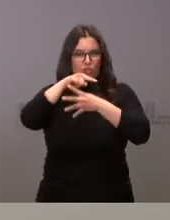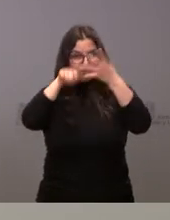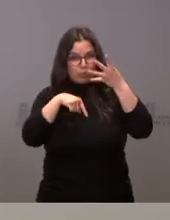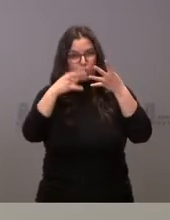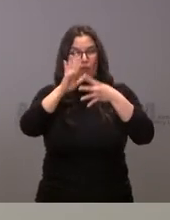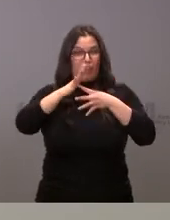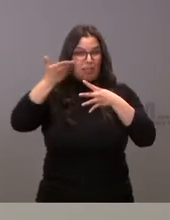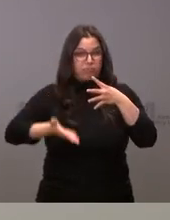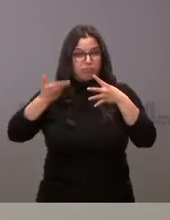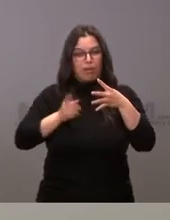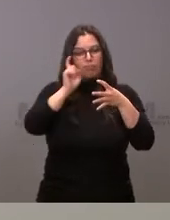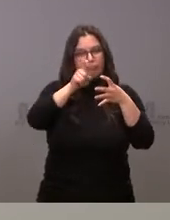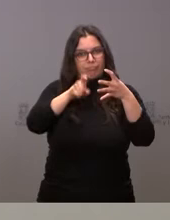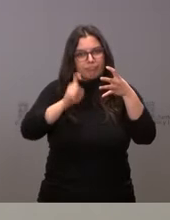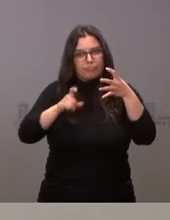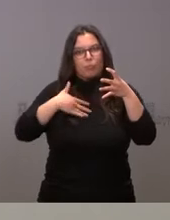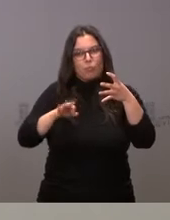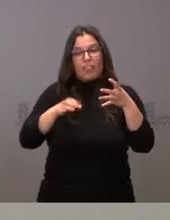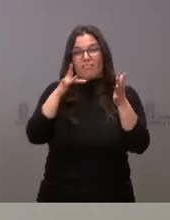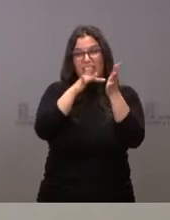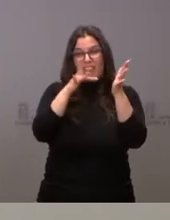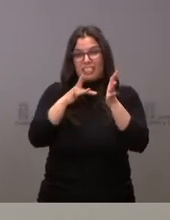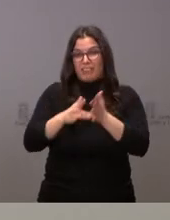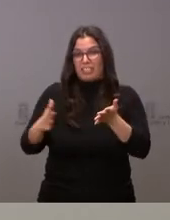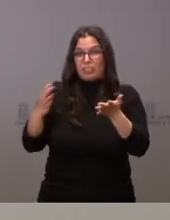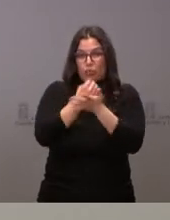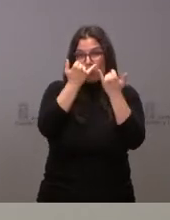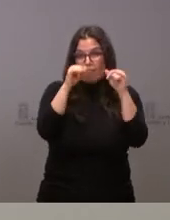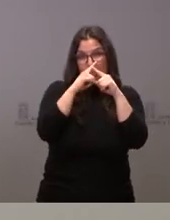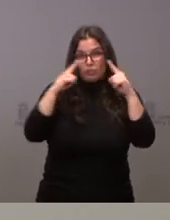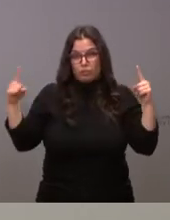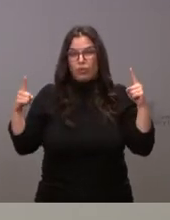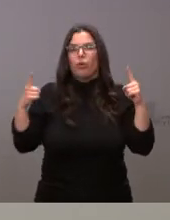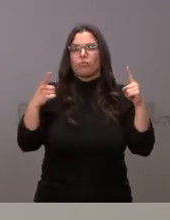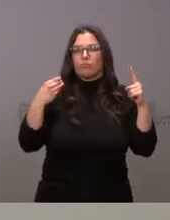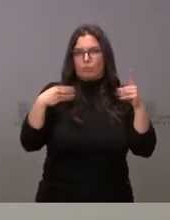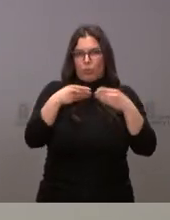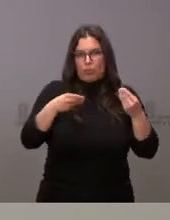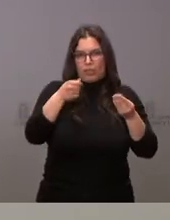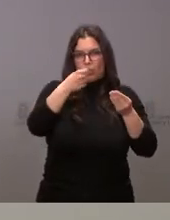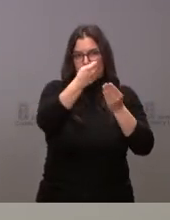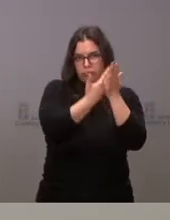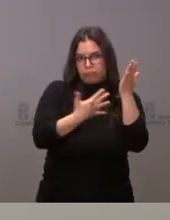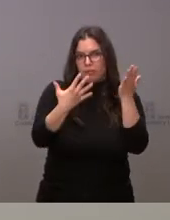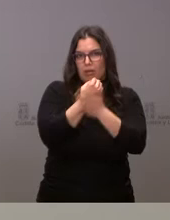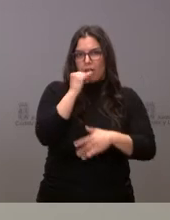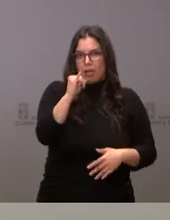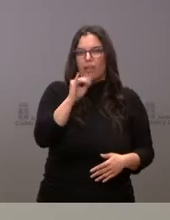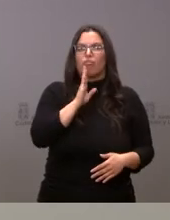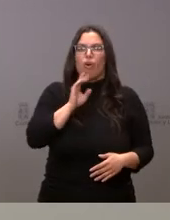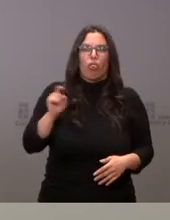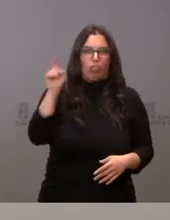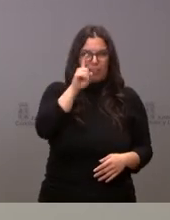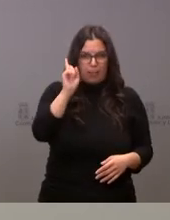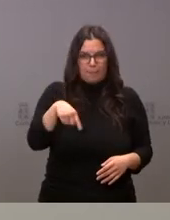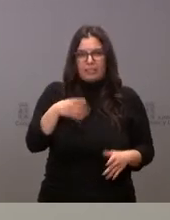fecha de cada uno de estos eventos, tal y como estaba previsto, y dónde se celebra cada uno